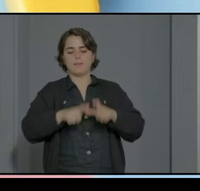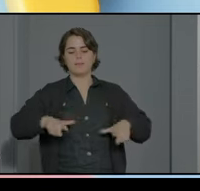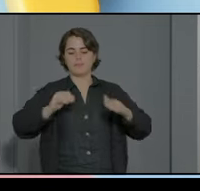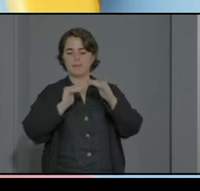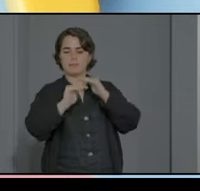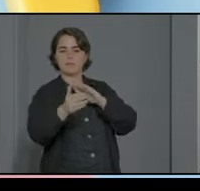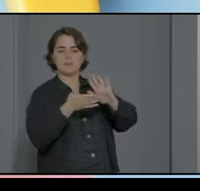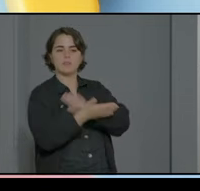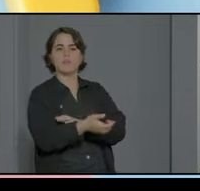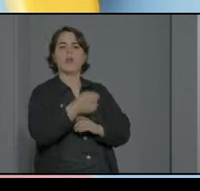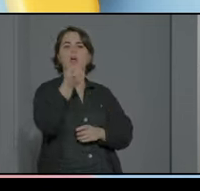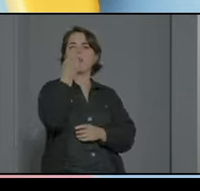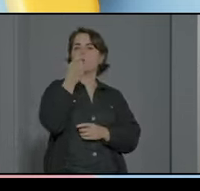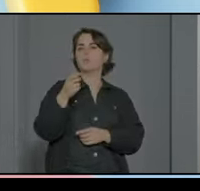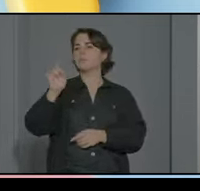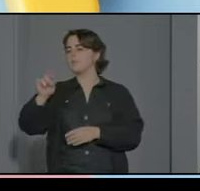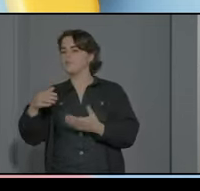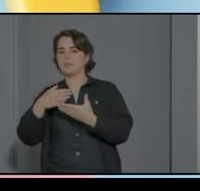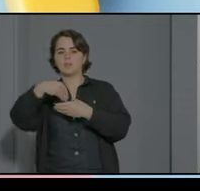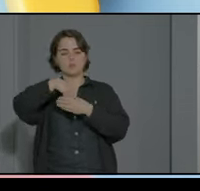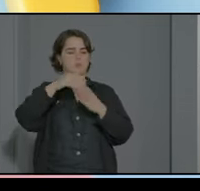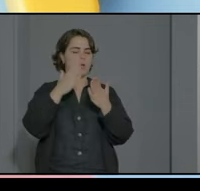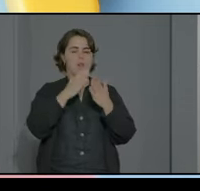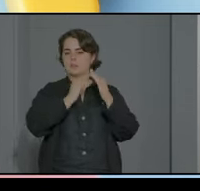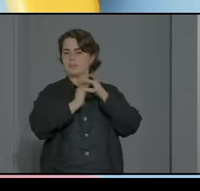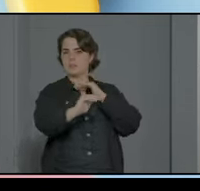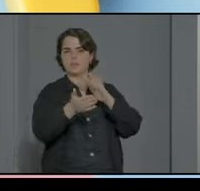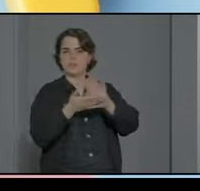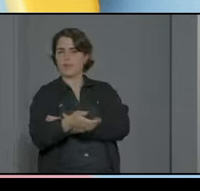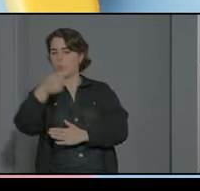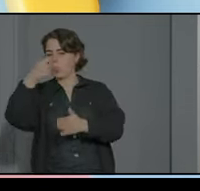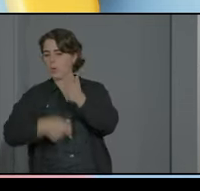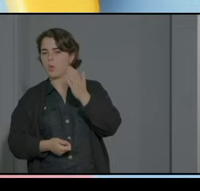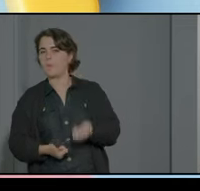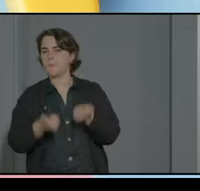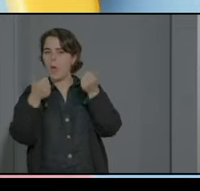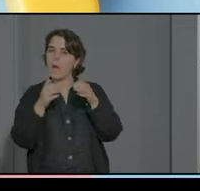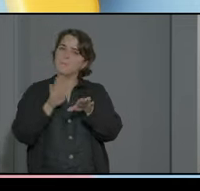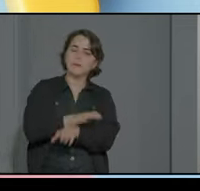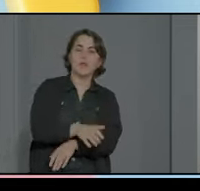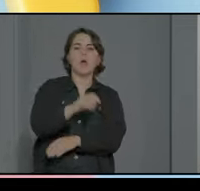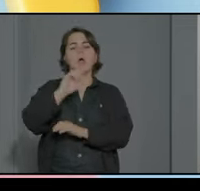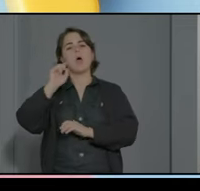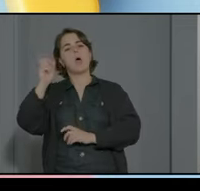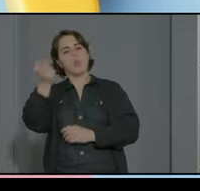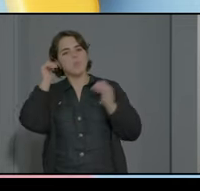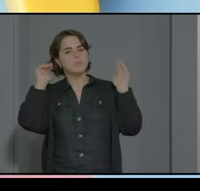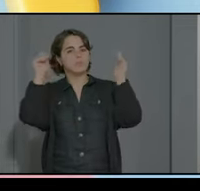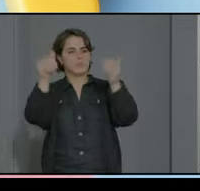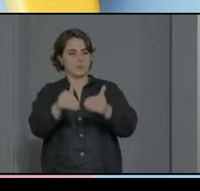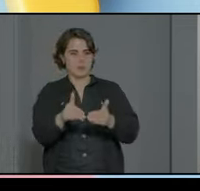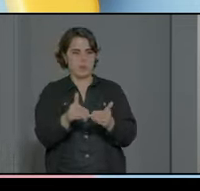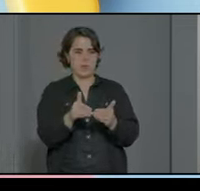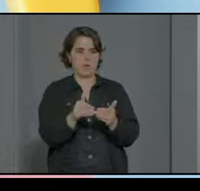los alumnos y los profesores va a ser más exigente para el alumno con TEA y por